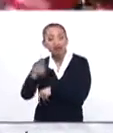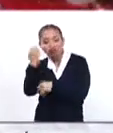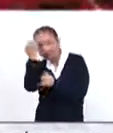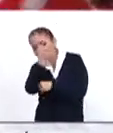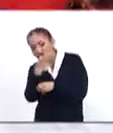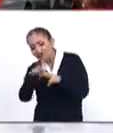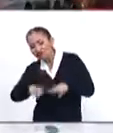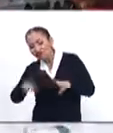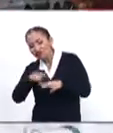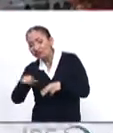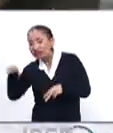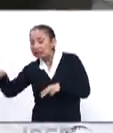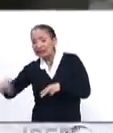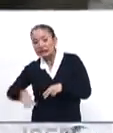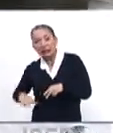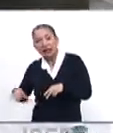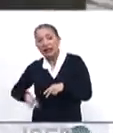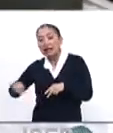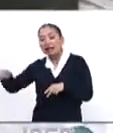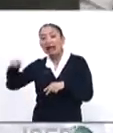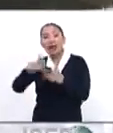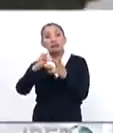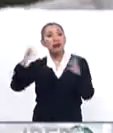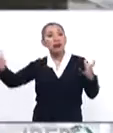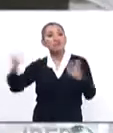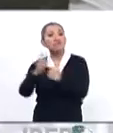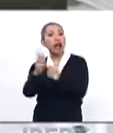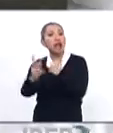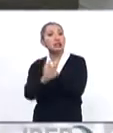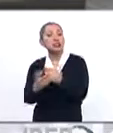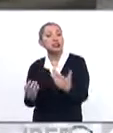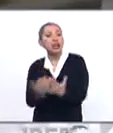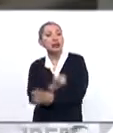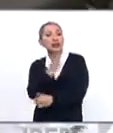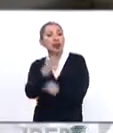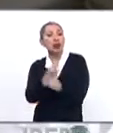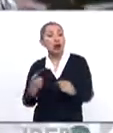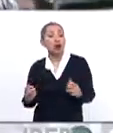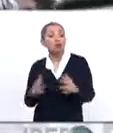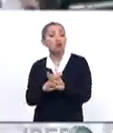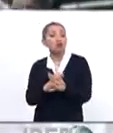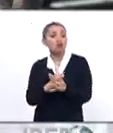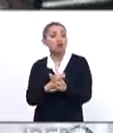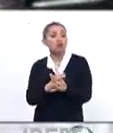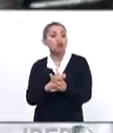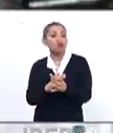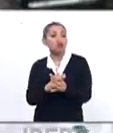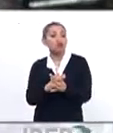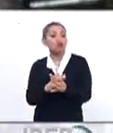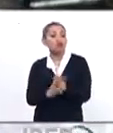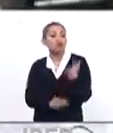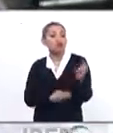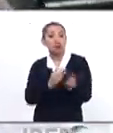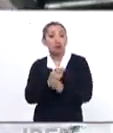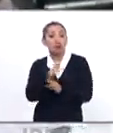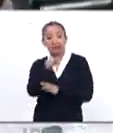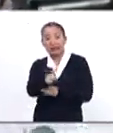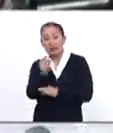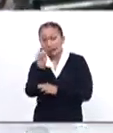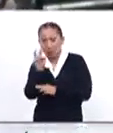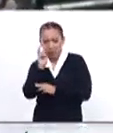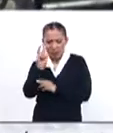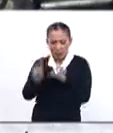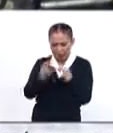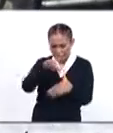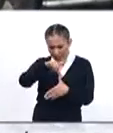los intereses estratégicos de las grandes potencias ganadoras de la Segunda Guerra Mundial. Y frente a esta geopolítica vemos